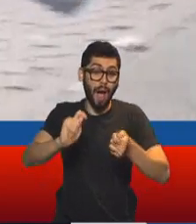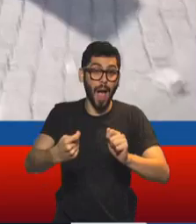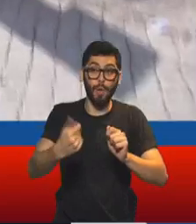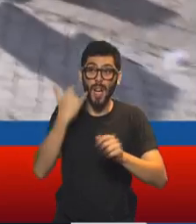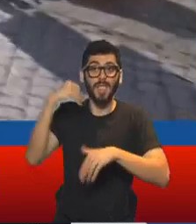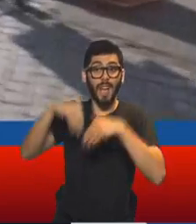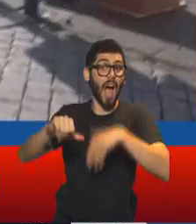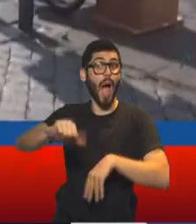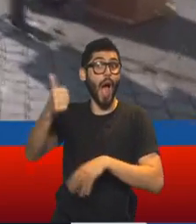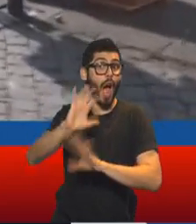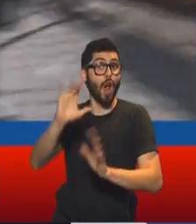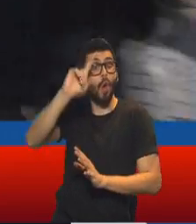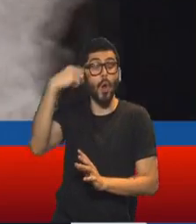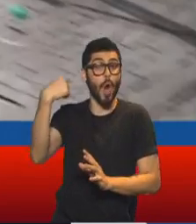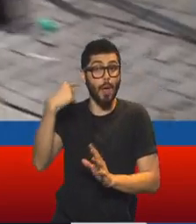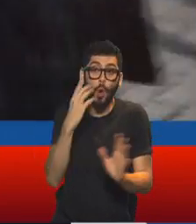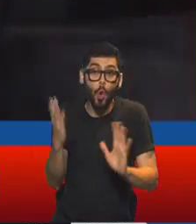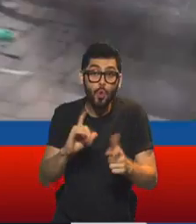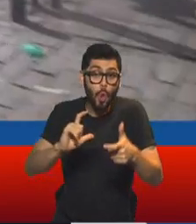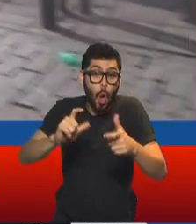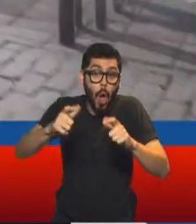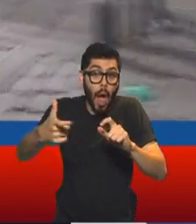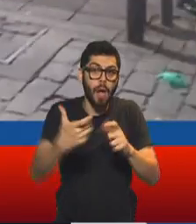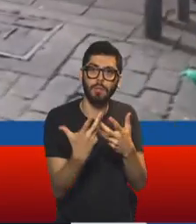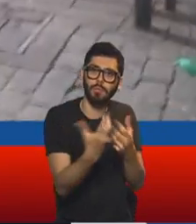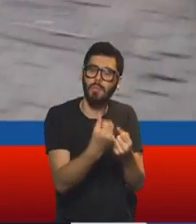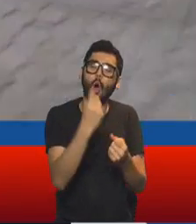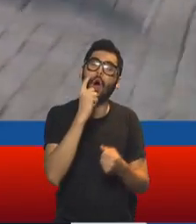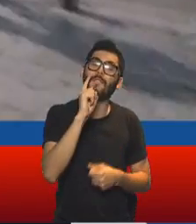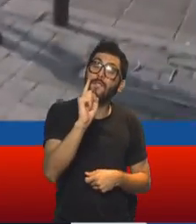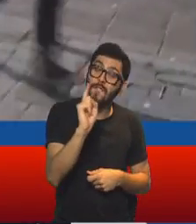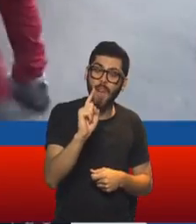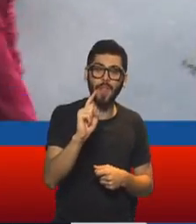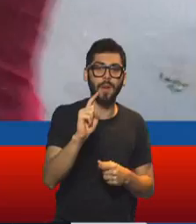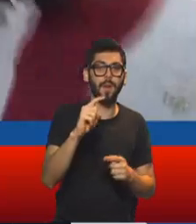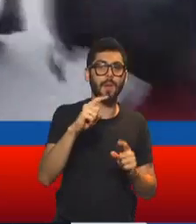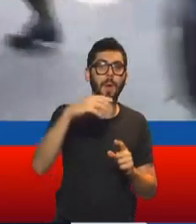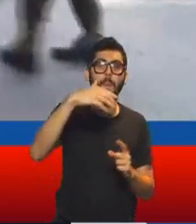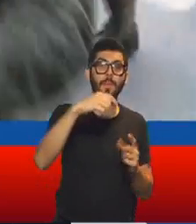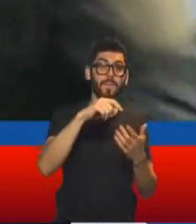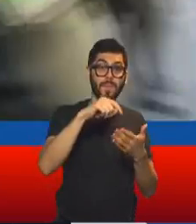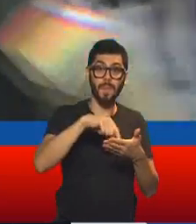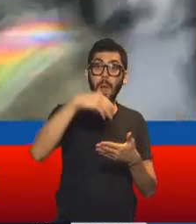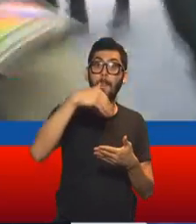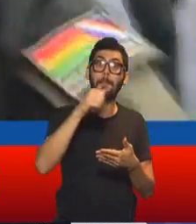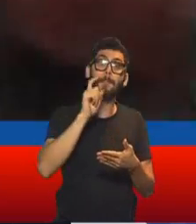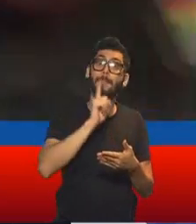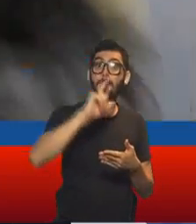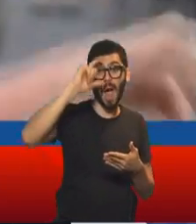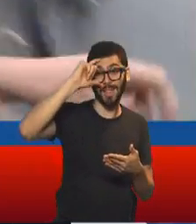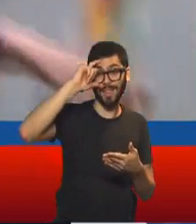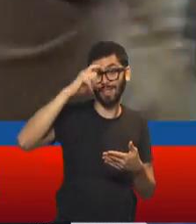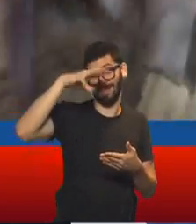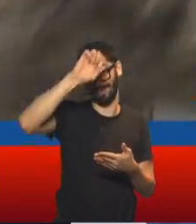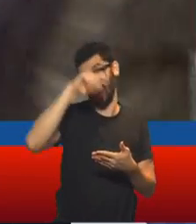electo para el 12 de noviembre de 2019, que era Alberto Fernández. Pero fíjate que Rogelio Humaita habla de coordinación internacional porque así